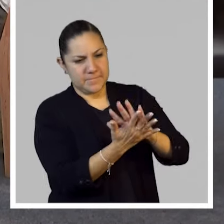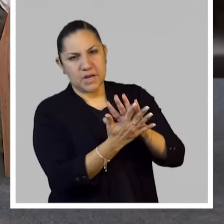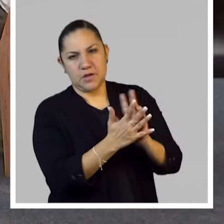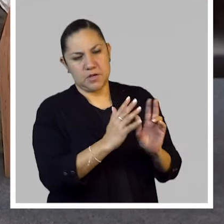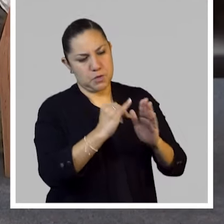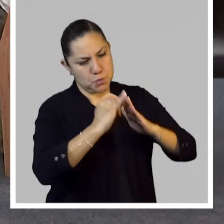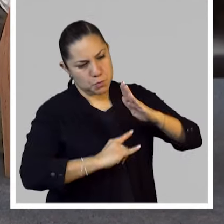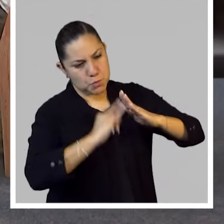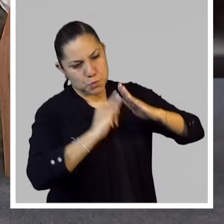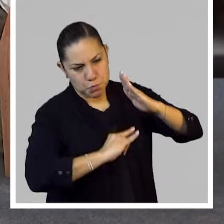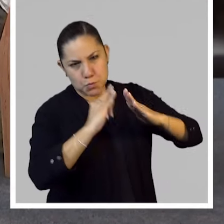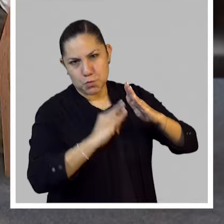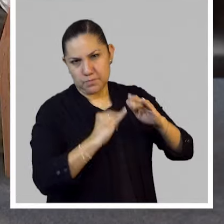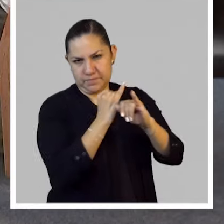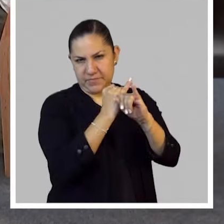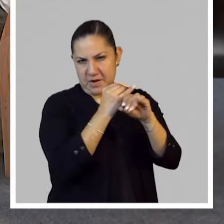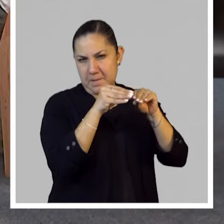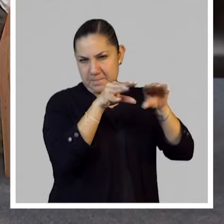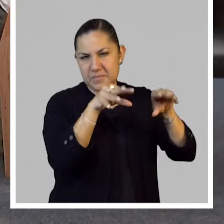Dos artistas y, bueno,